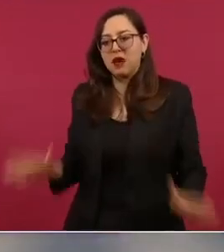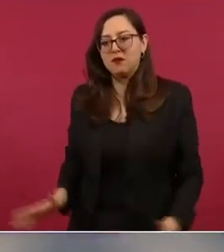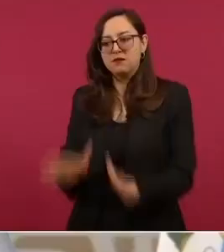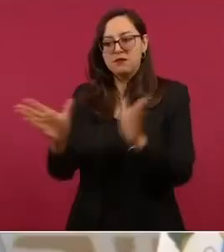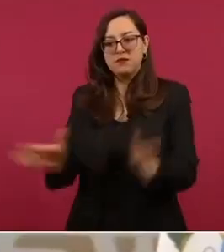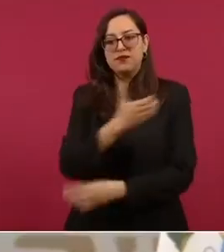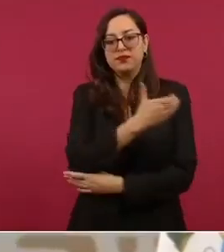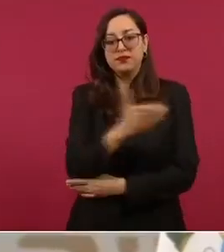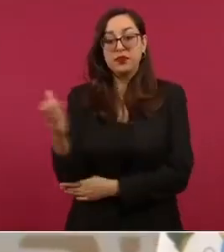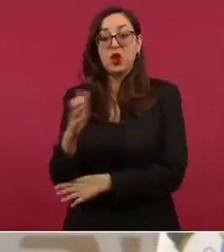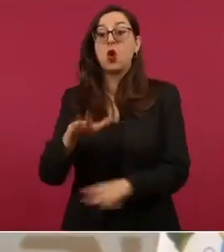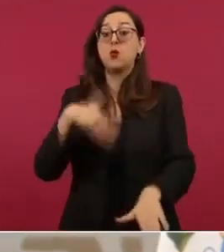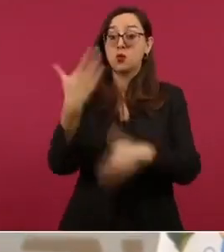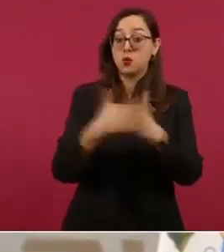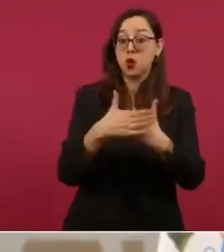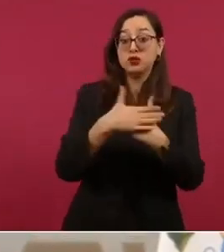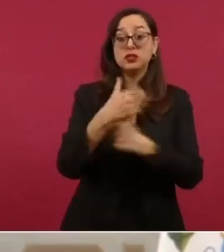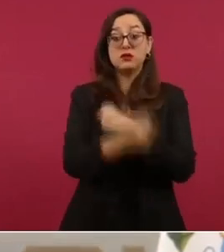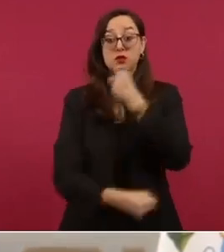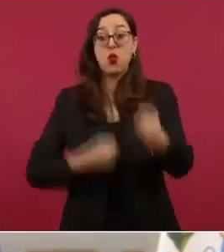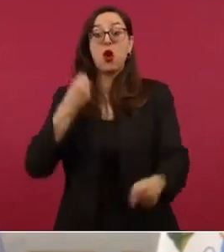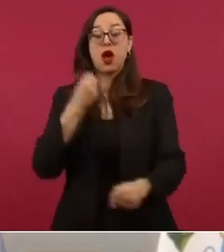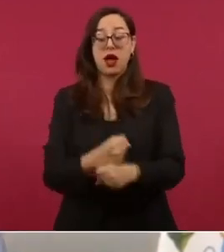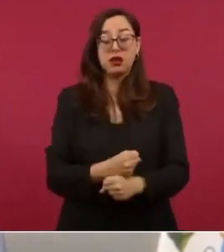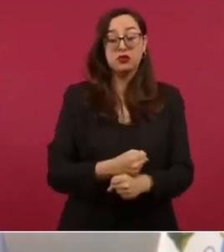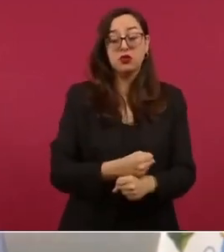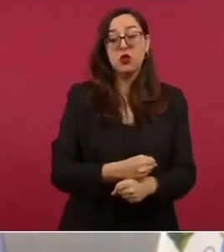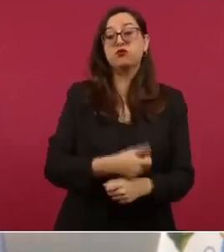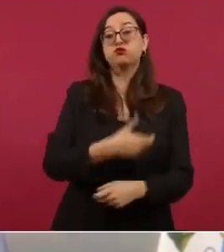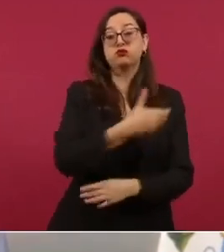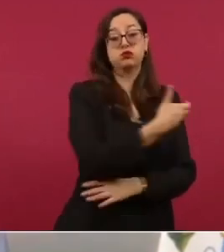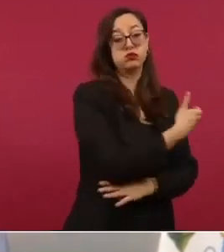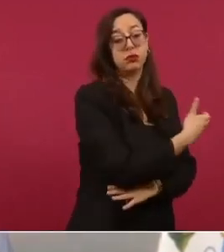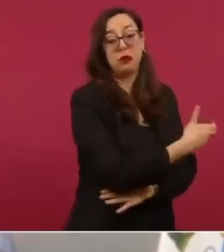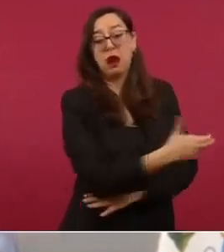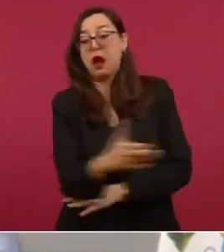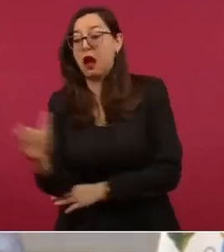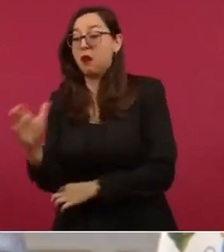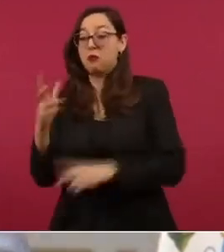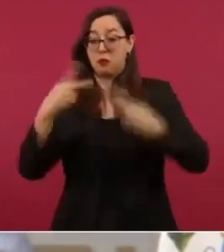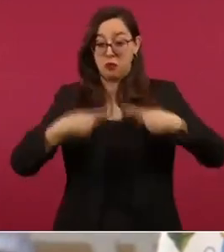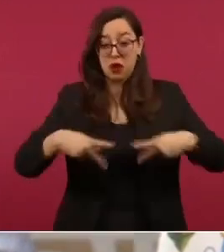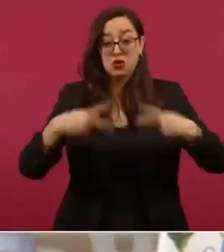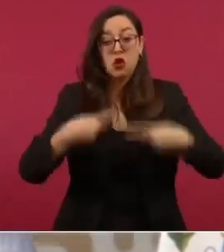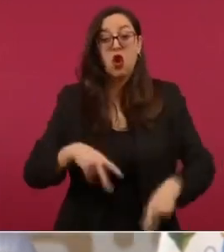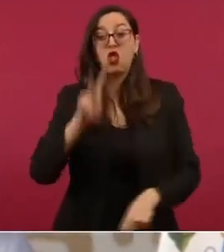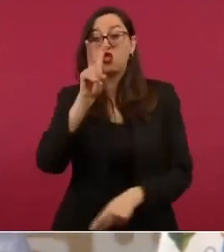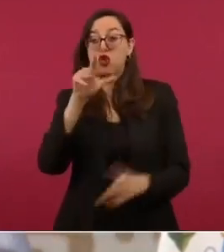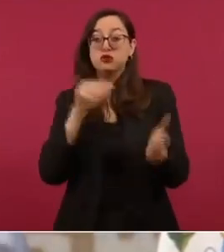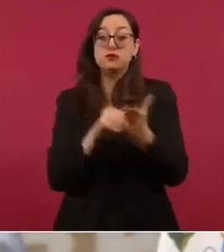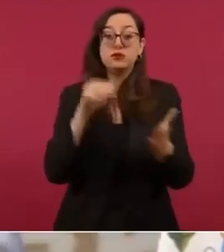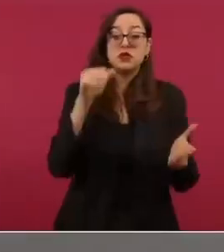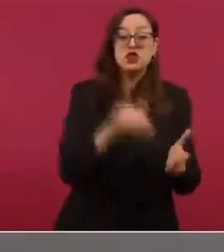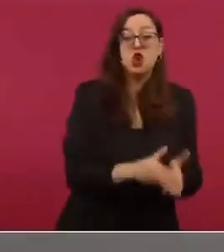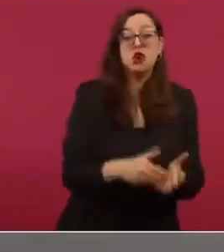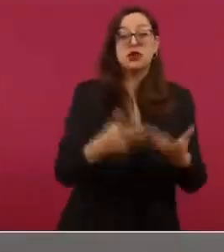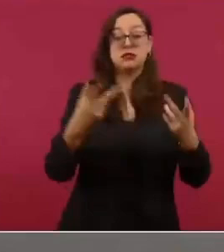fertilizantes gratuitos a dos millones de pequeños productores de todo el país